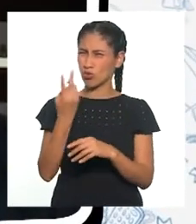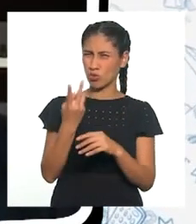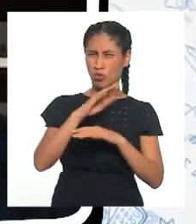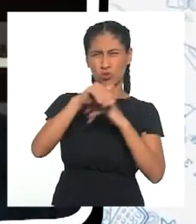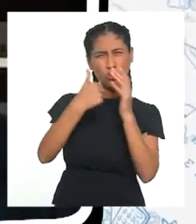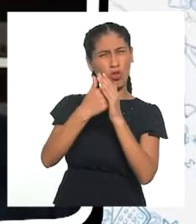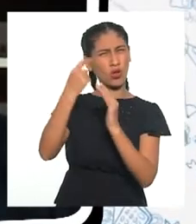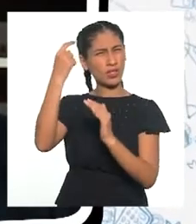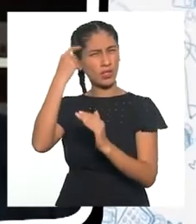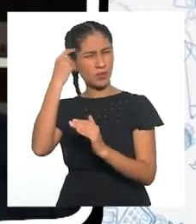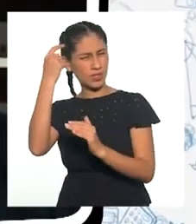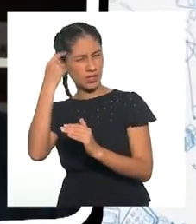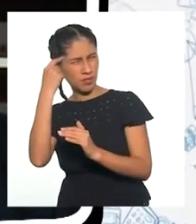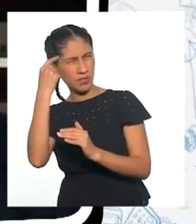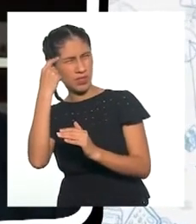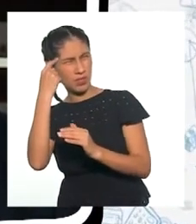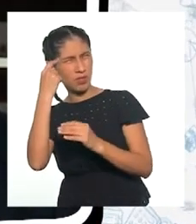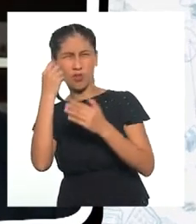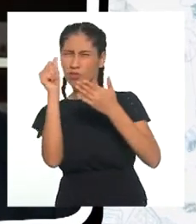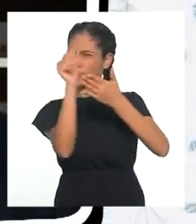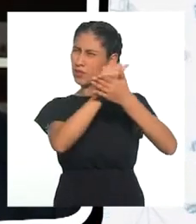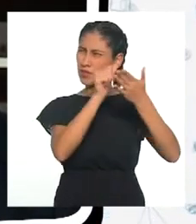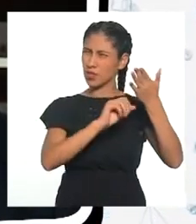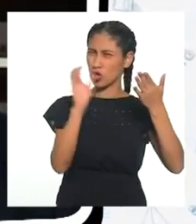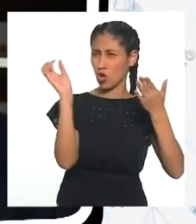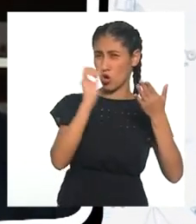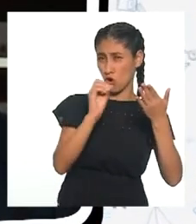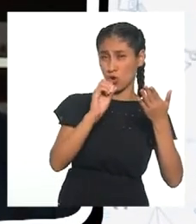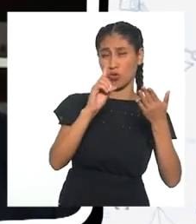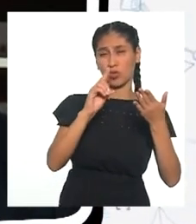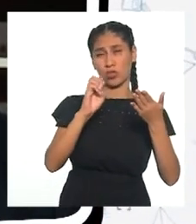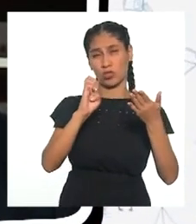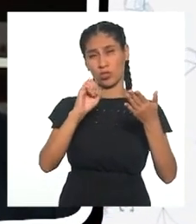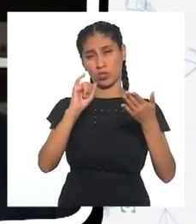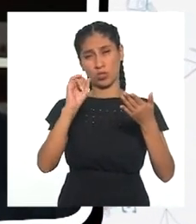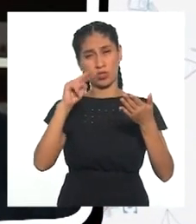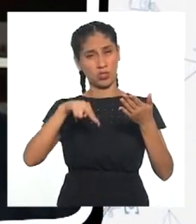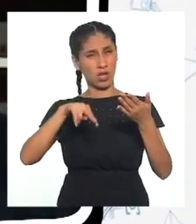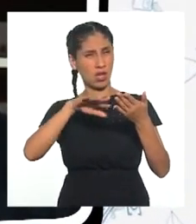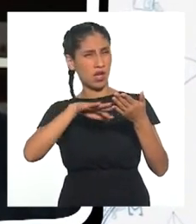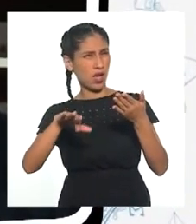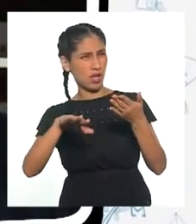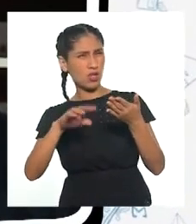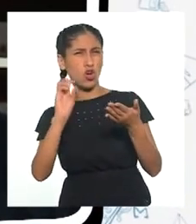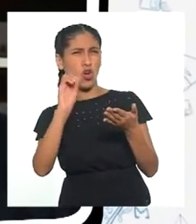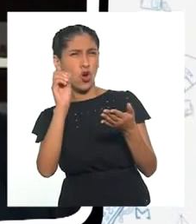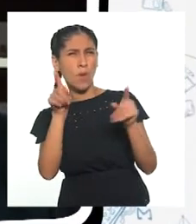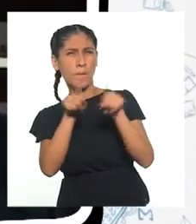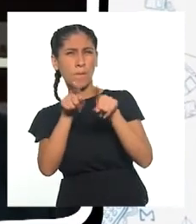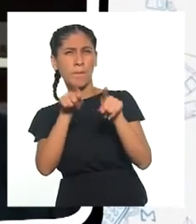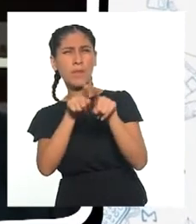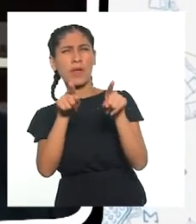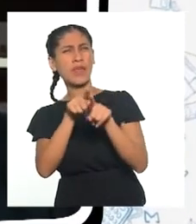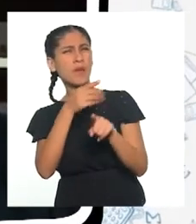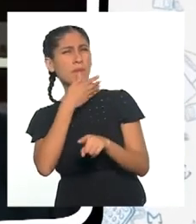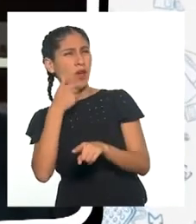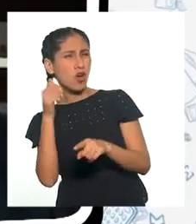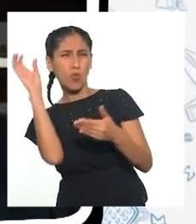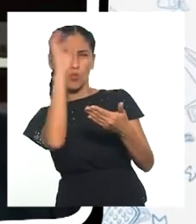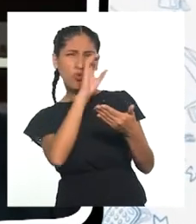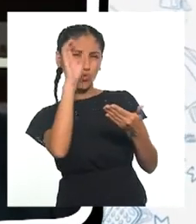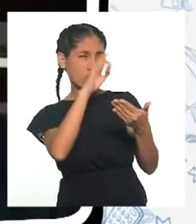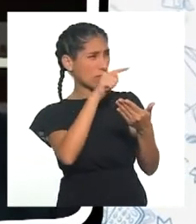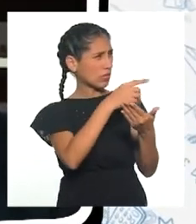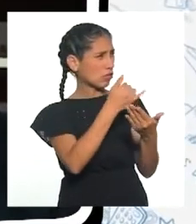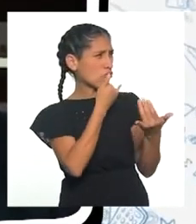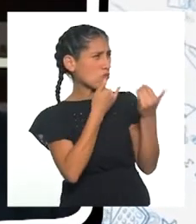pensamiento de diseño o design thinking en vez de buscar algunas soluciones, veloces